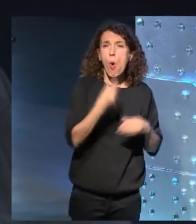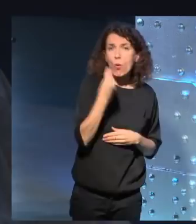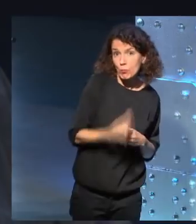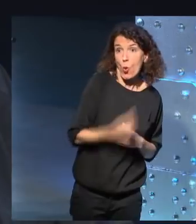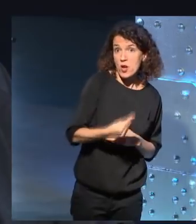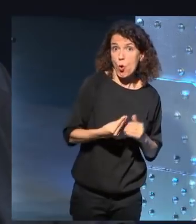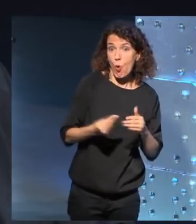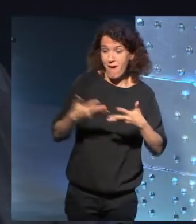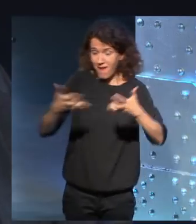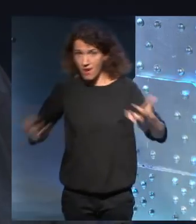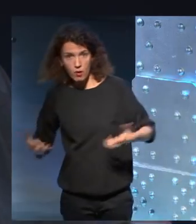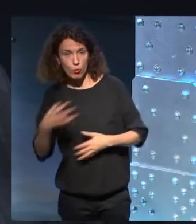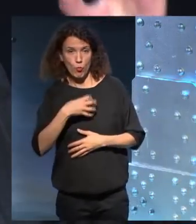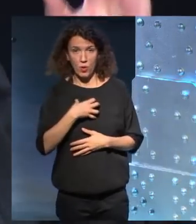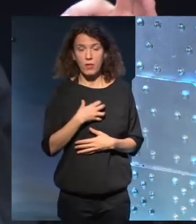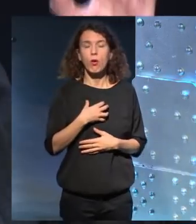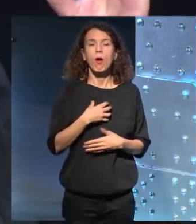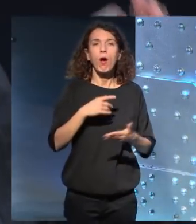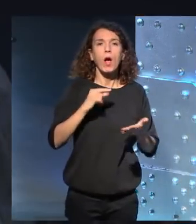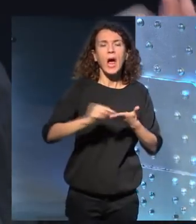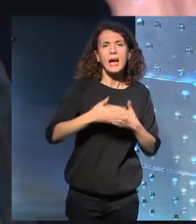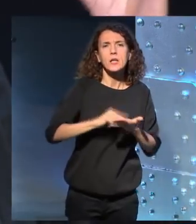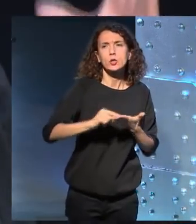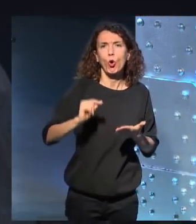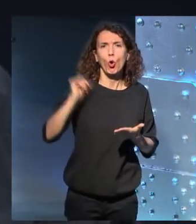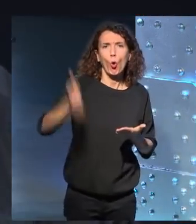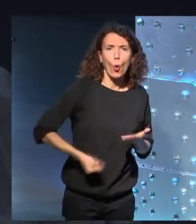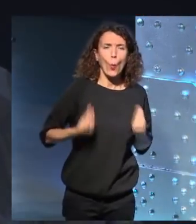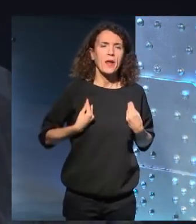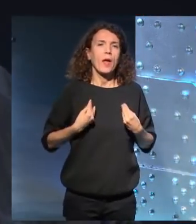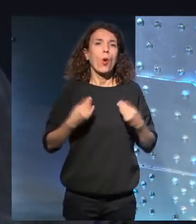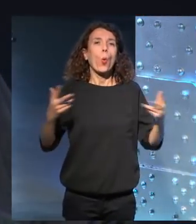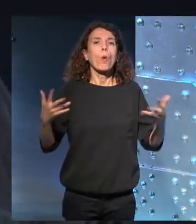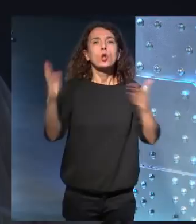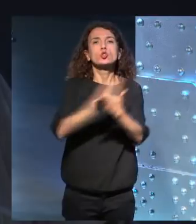El buen escritor se pasa toda la vida escribiendo un soneto.